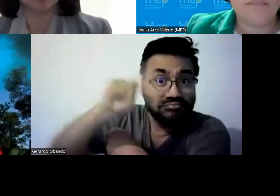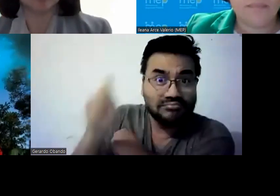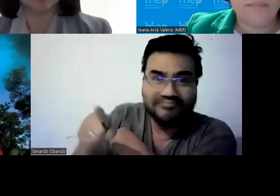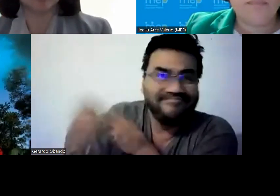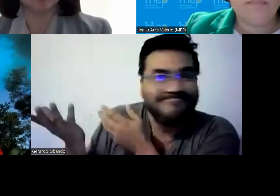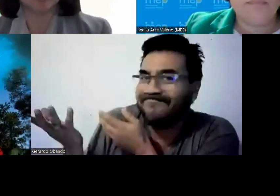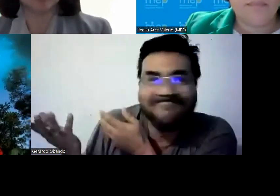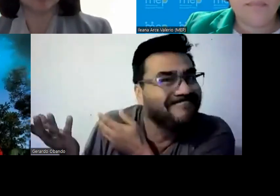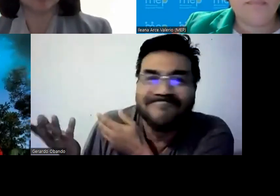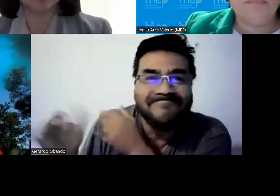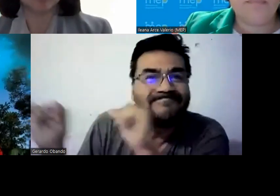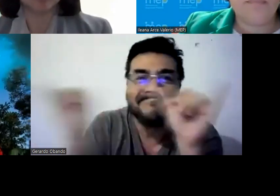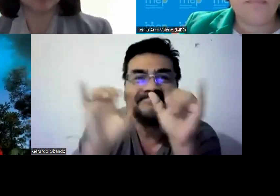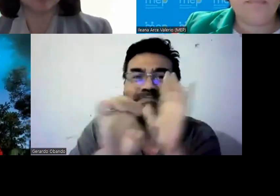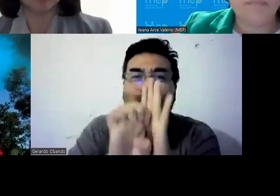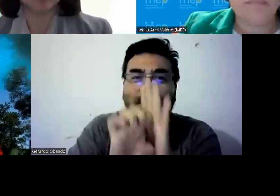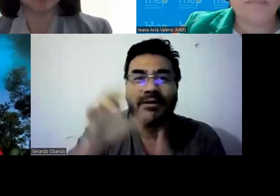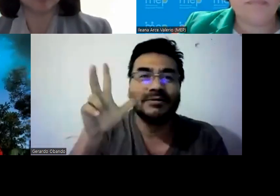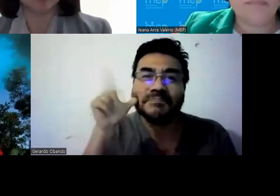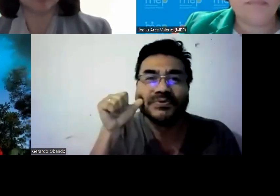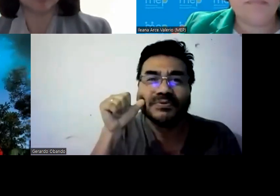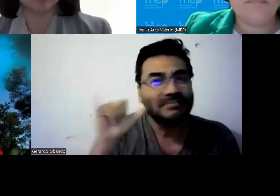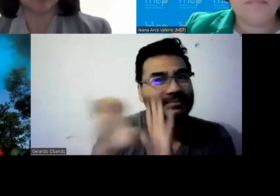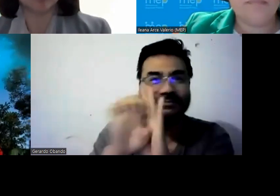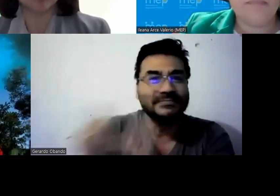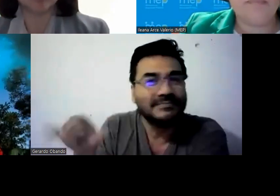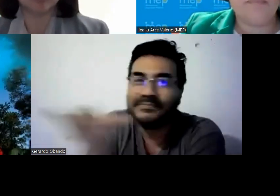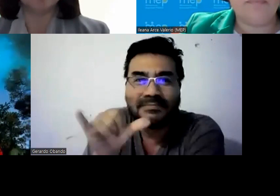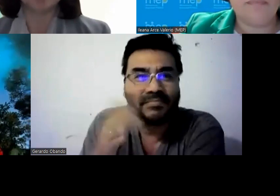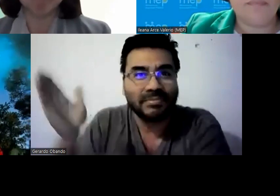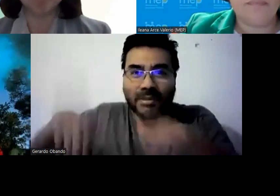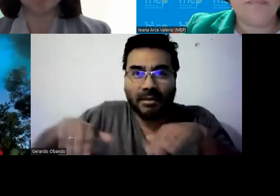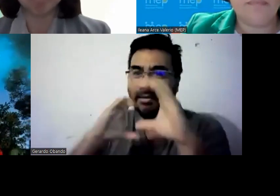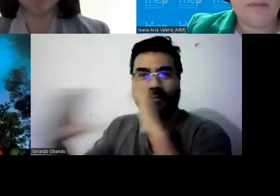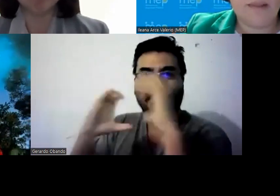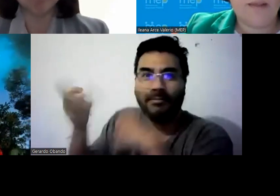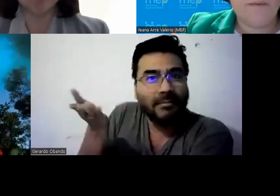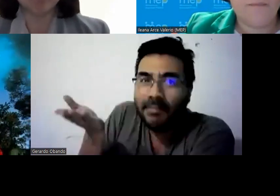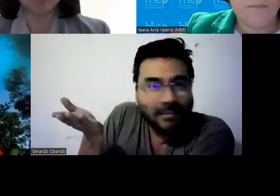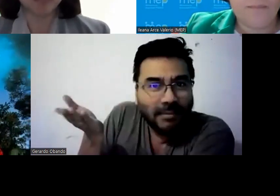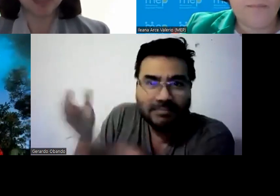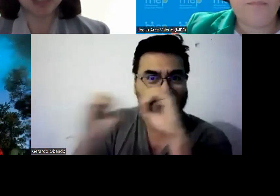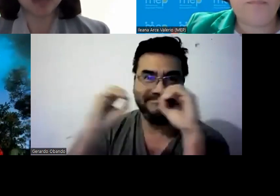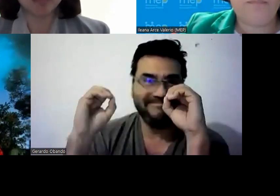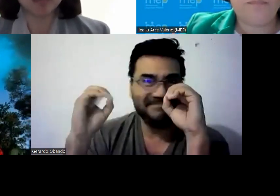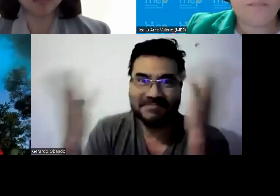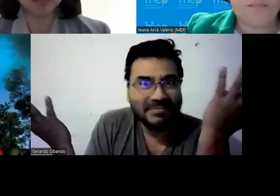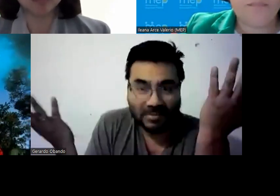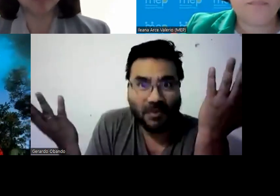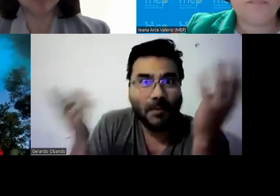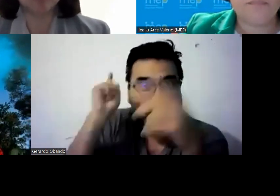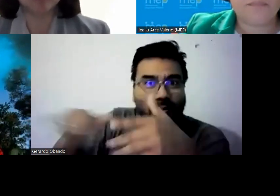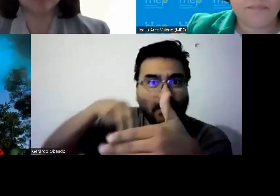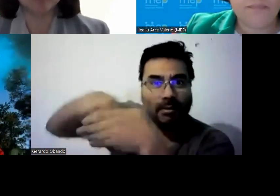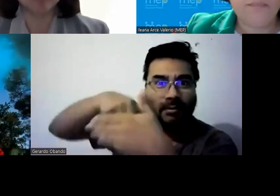sordas personas oyentes personas con discapacidad física pero no es real entonces yo pienso que el tema del machismo es igual la gente dice